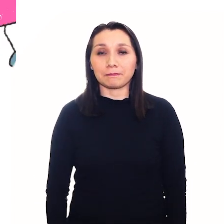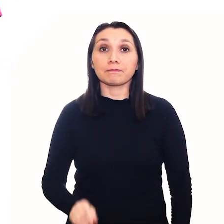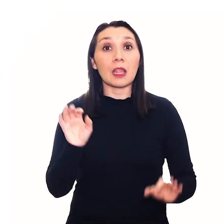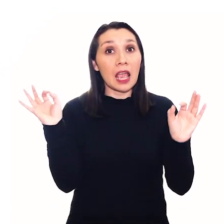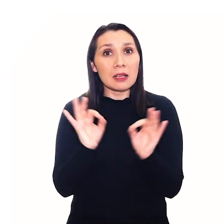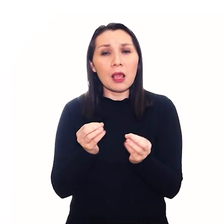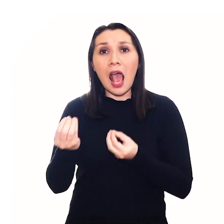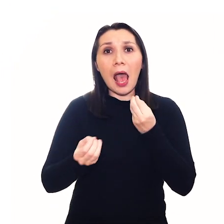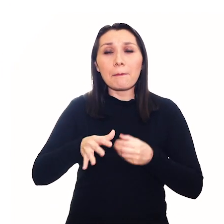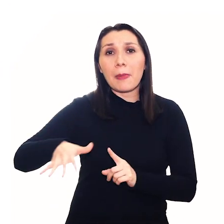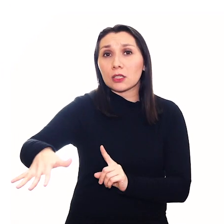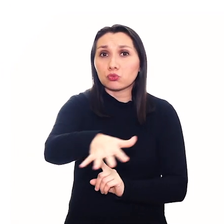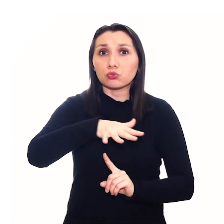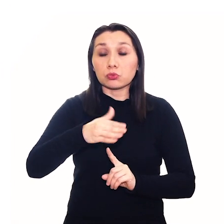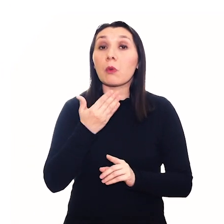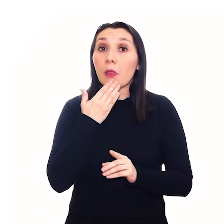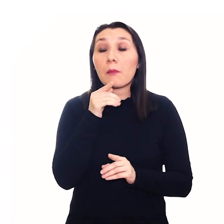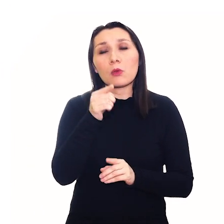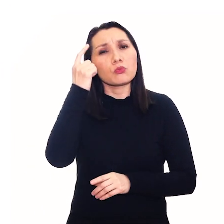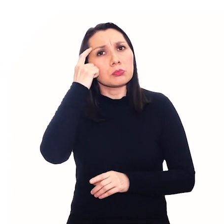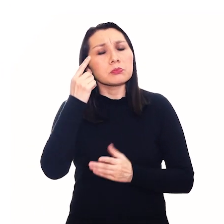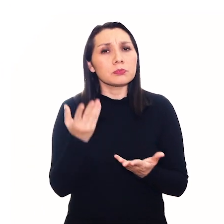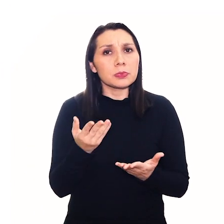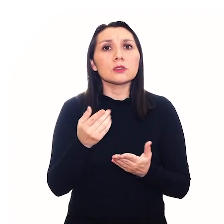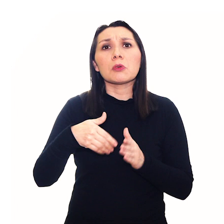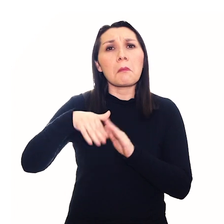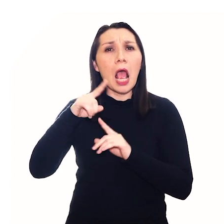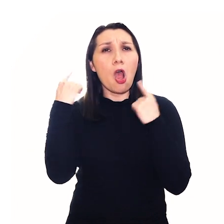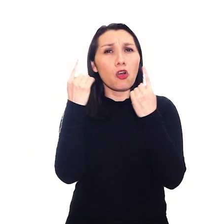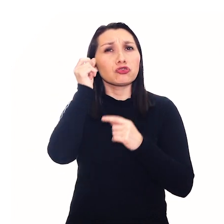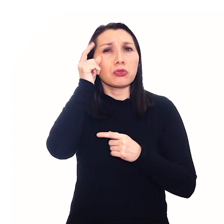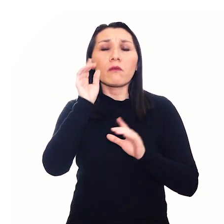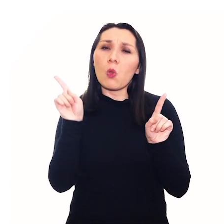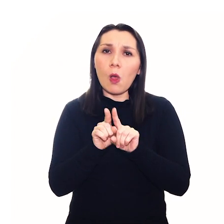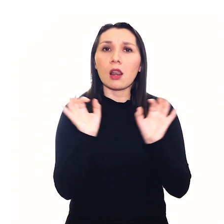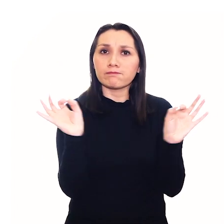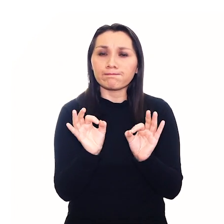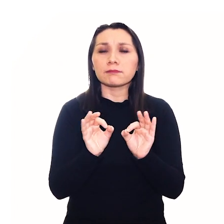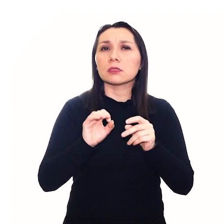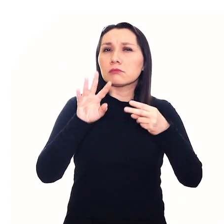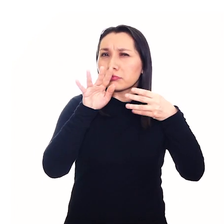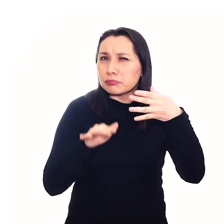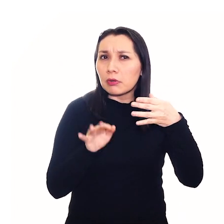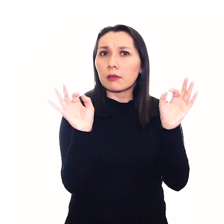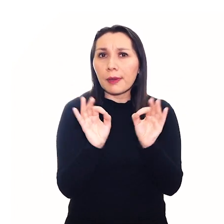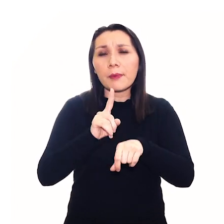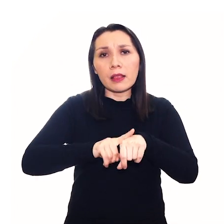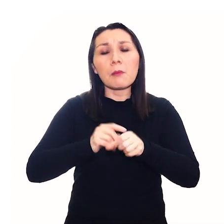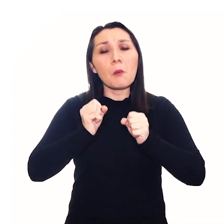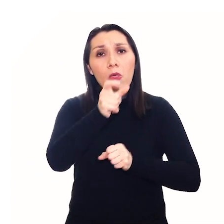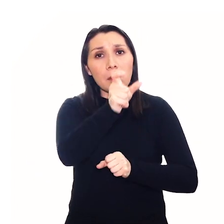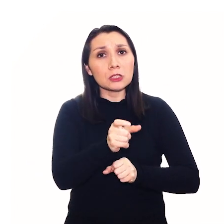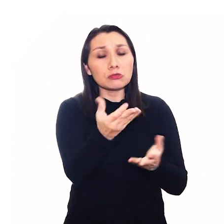Explique lo que está pasando, incluso si usted considera que es conocido por todos. Descríbalo, dele tiempo para que